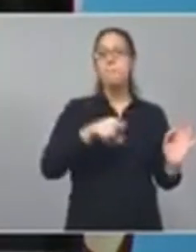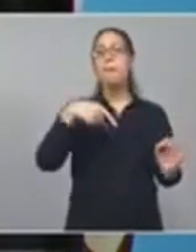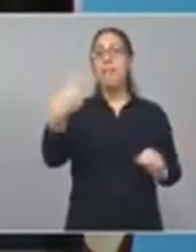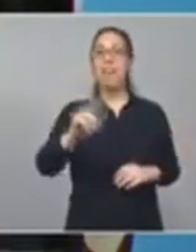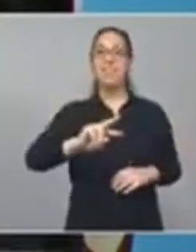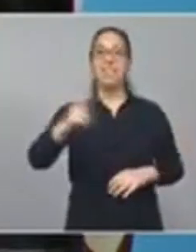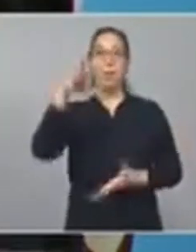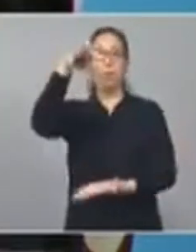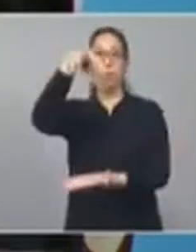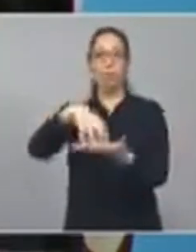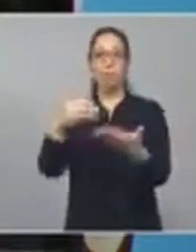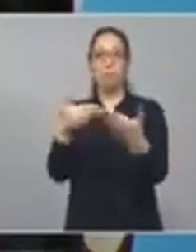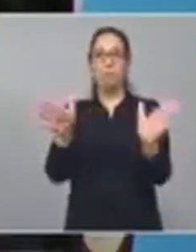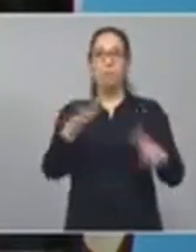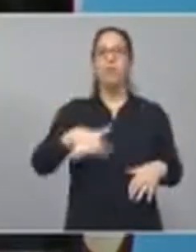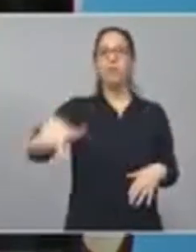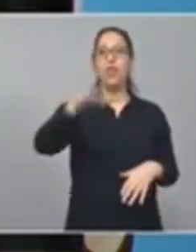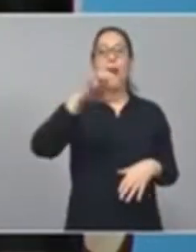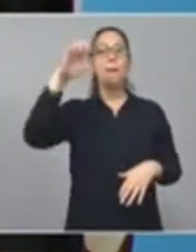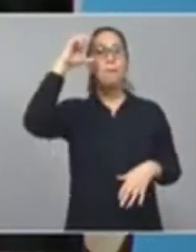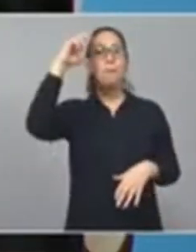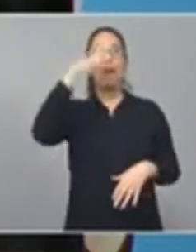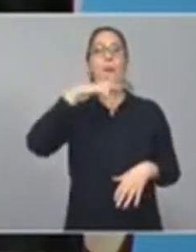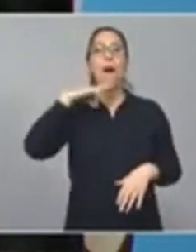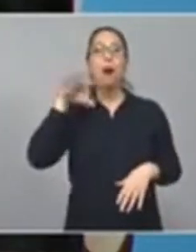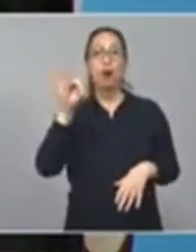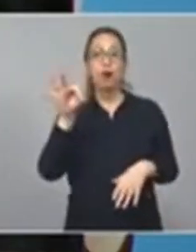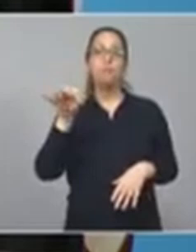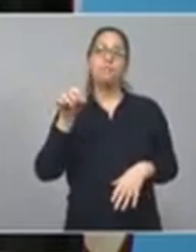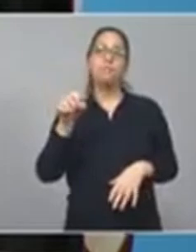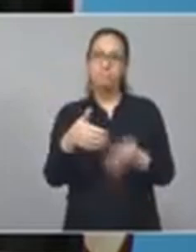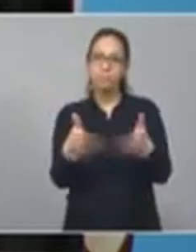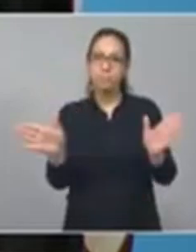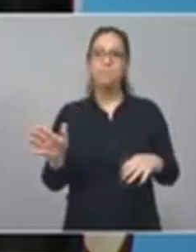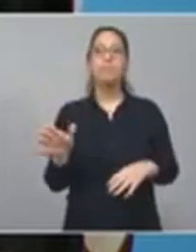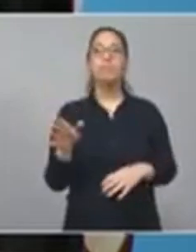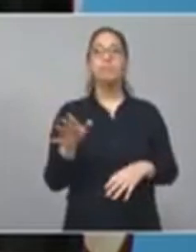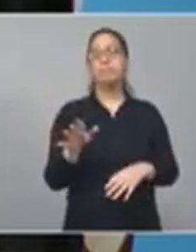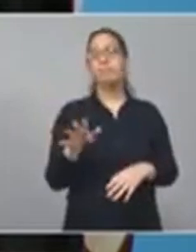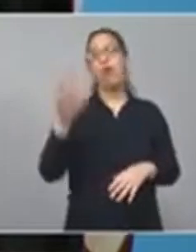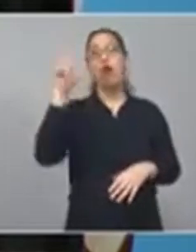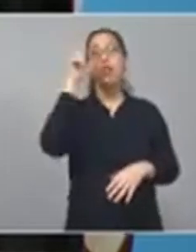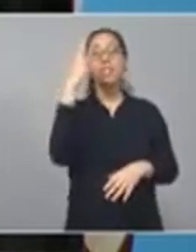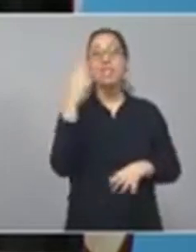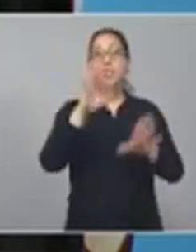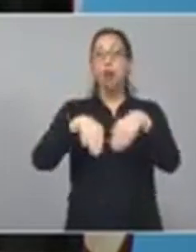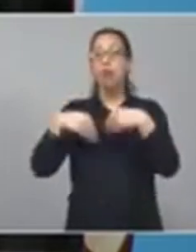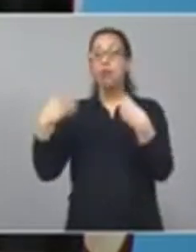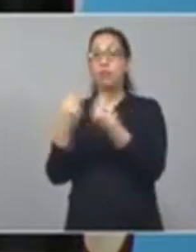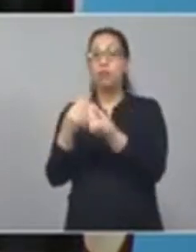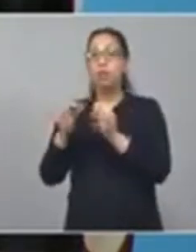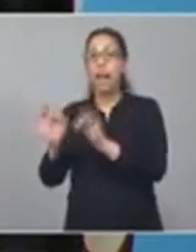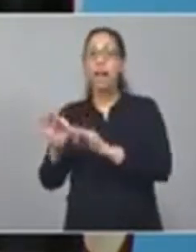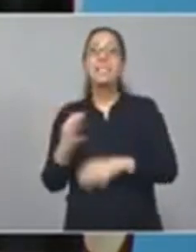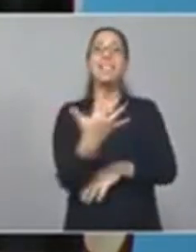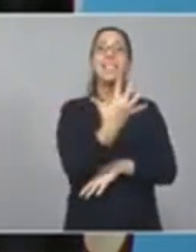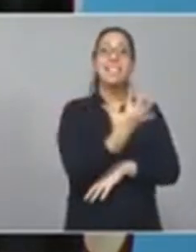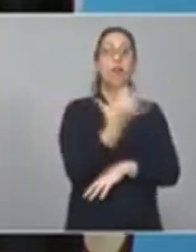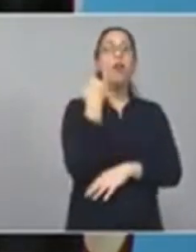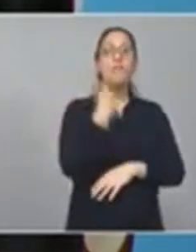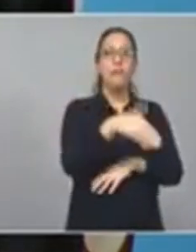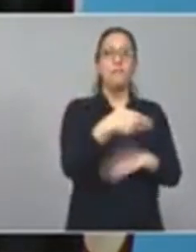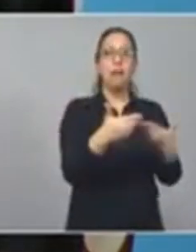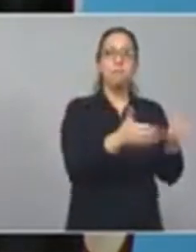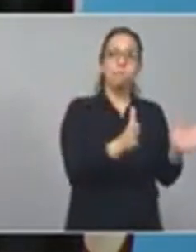el segundo en Pehuajó, Pablo Zurro. Los primeros 5 de los 85 ya están para inaugurar y vamos a